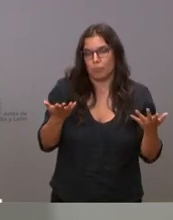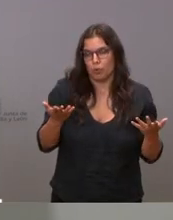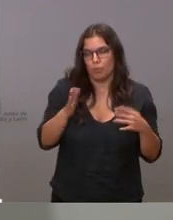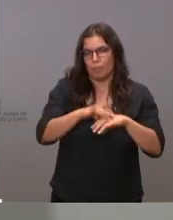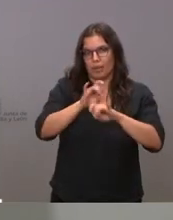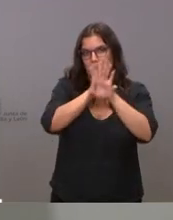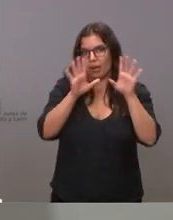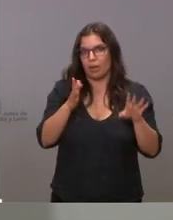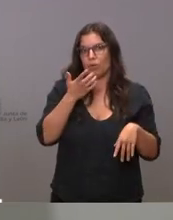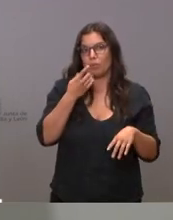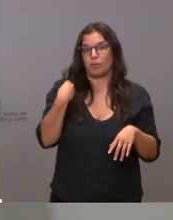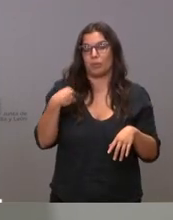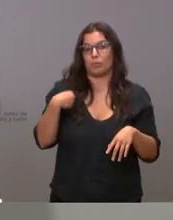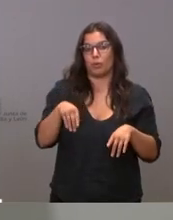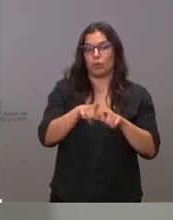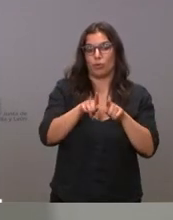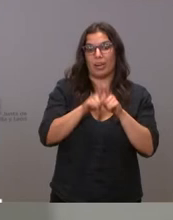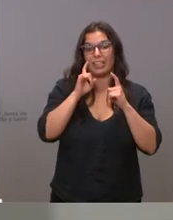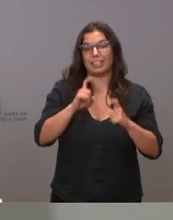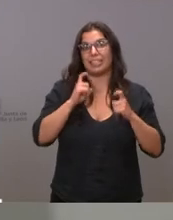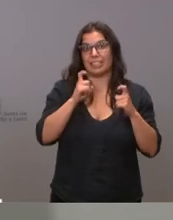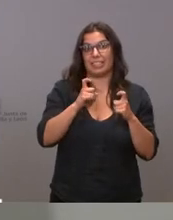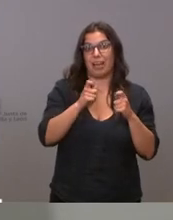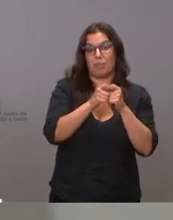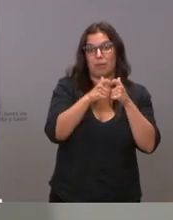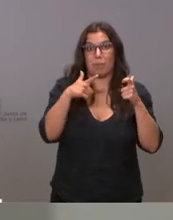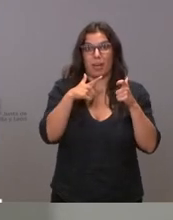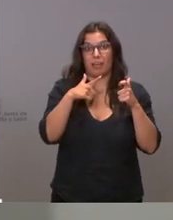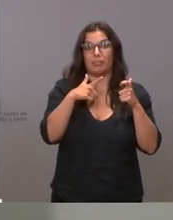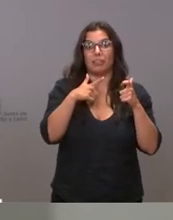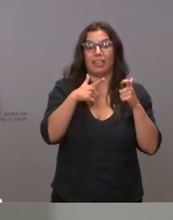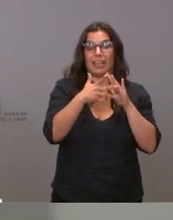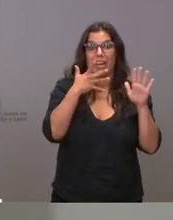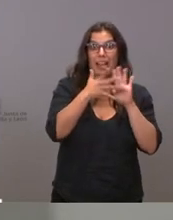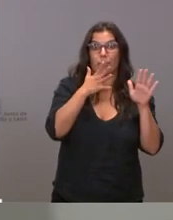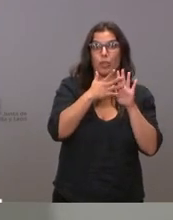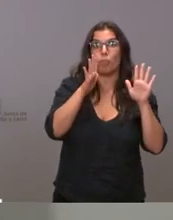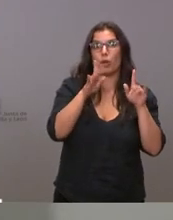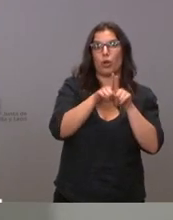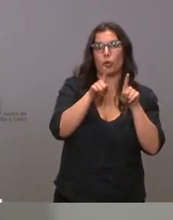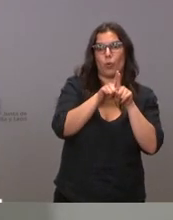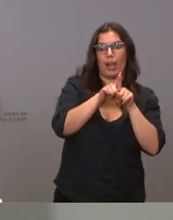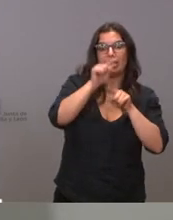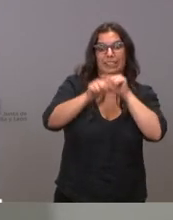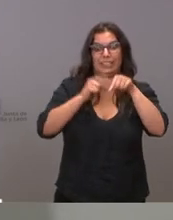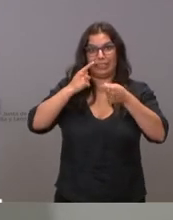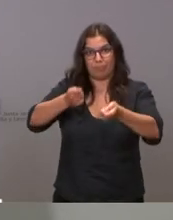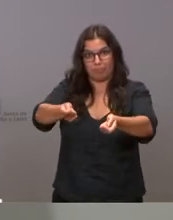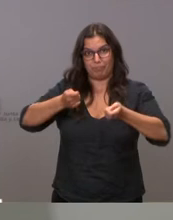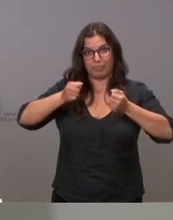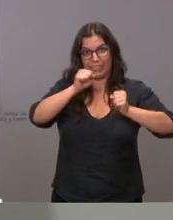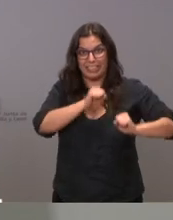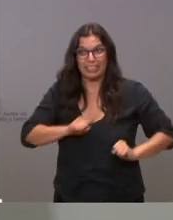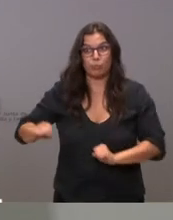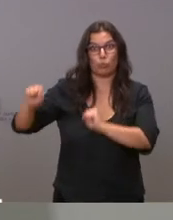que el incendio sea rápido pero que la madera se agote rápidamente porque la madera se agota cuando da con los inmunizados y